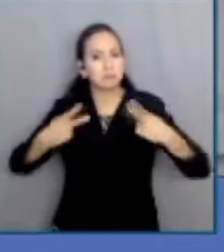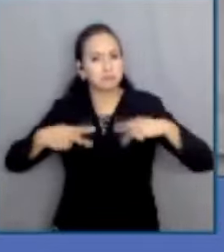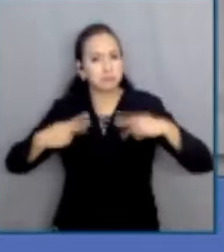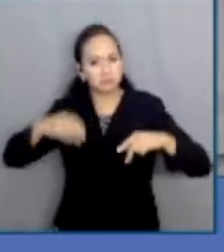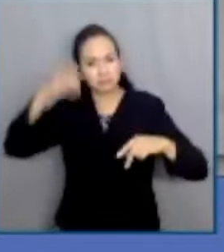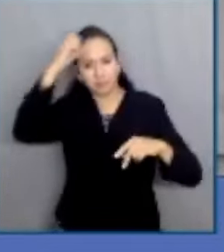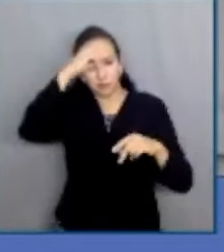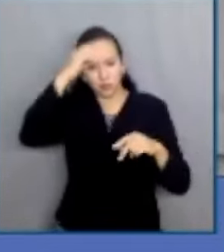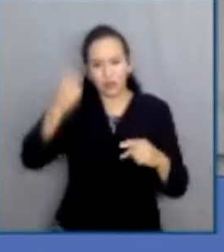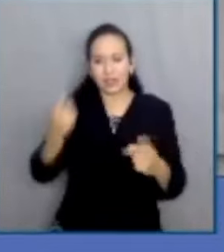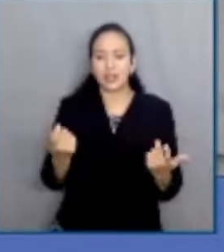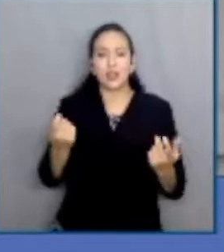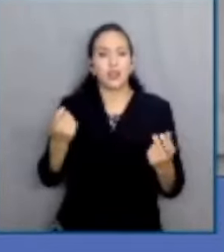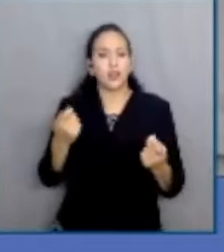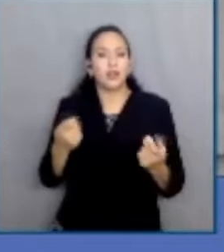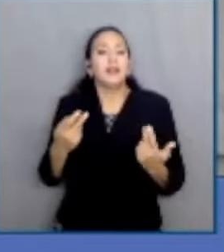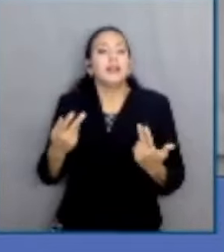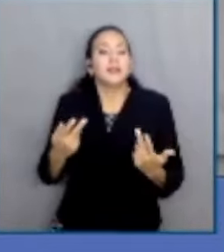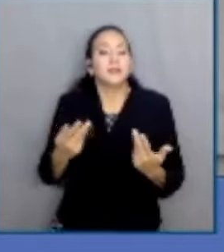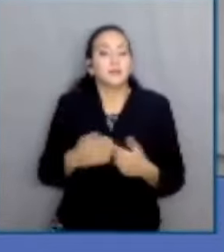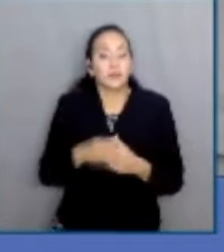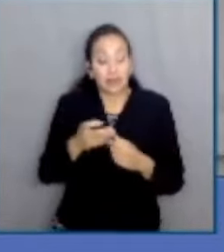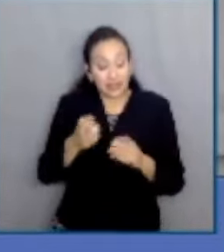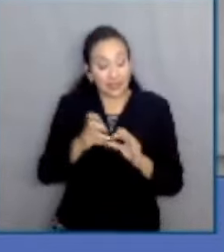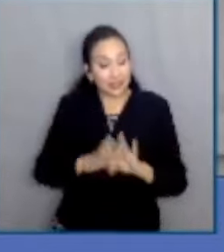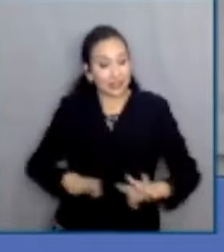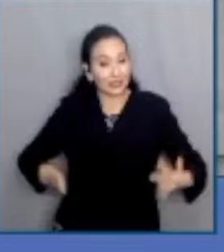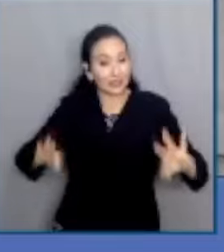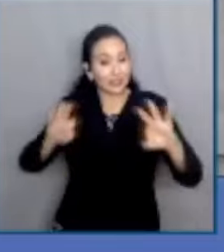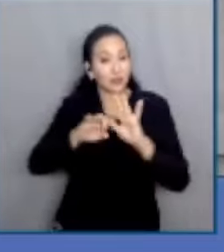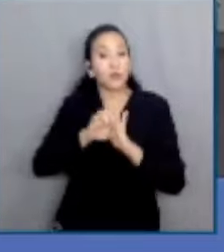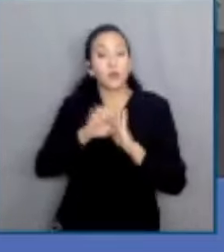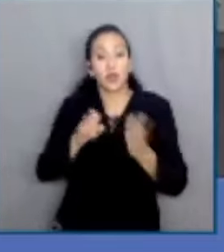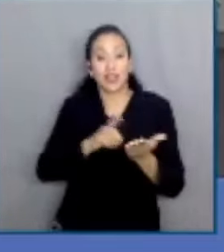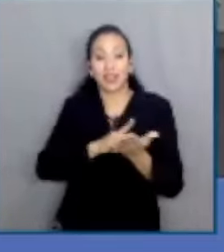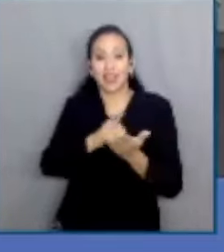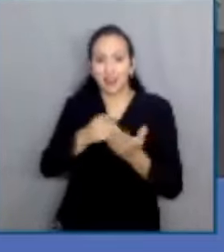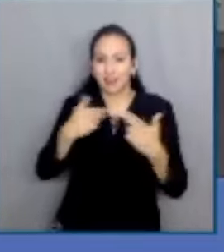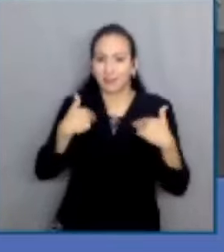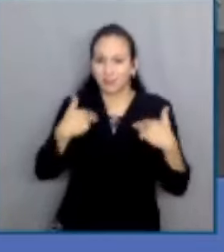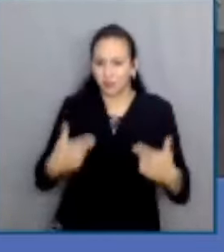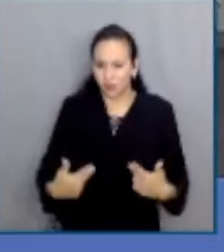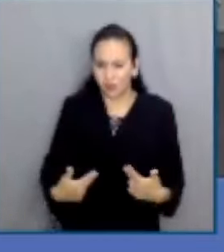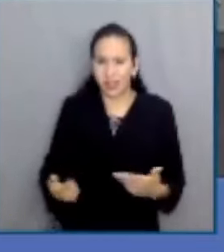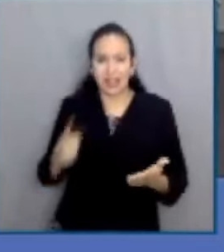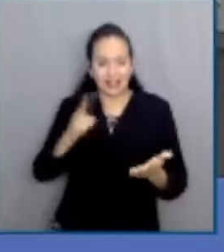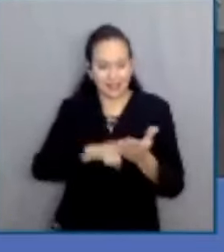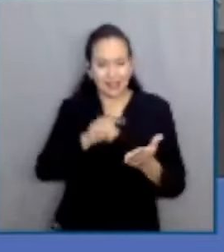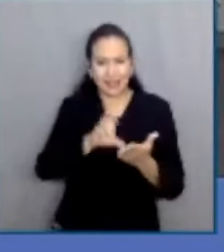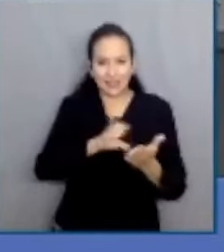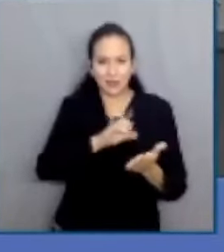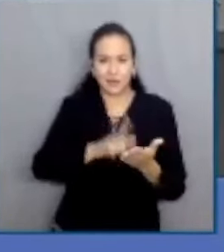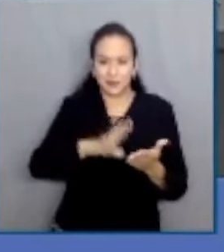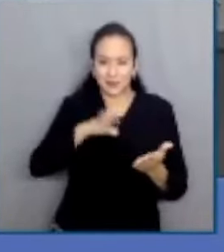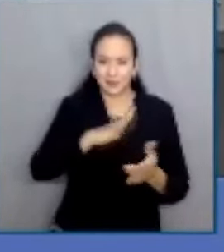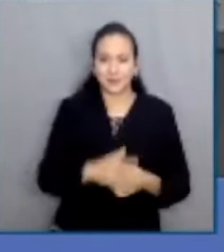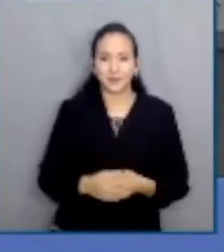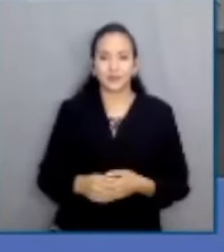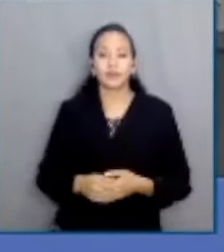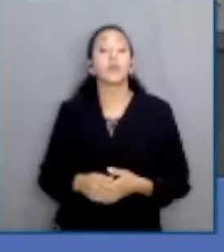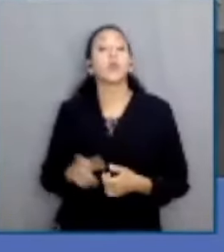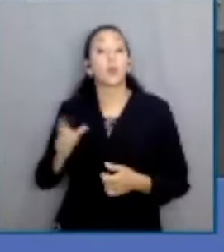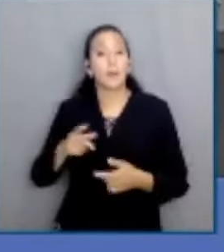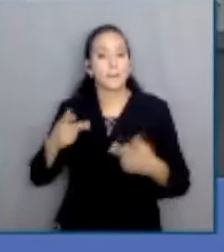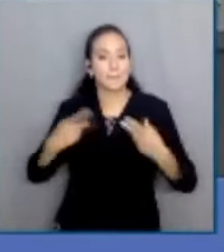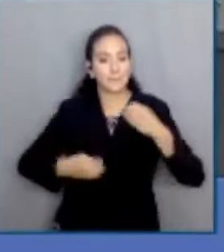las disposiciones y los fundamentales, las que consagran los derechos fundamentales. Agregó que el modelo de activismo judicial puede